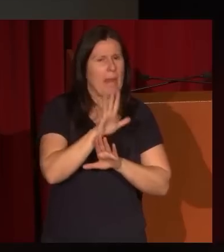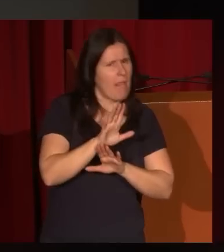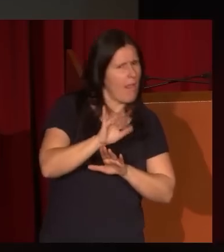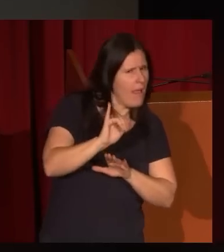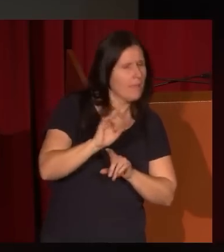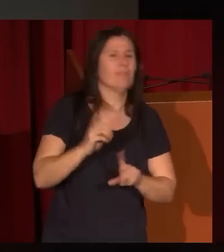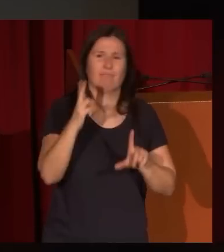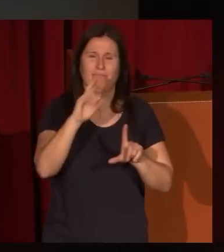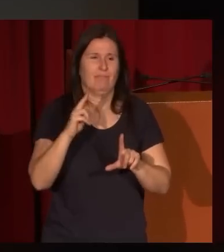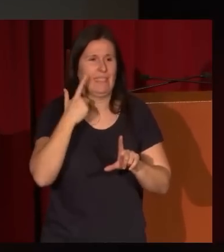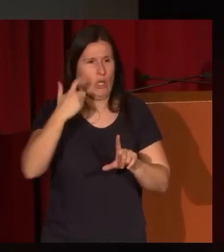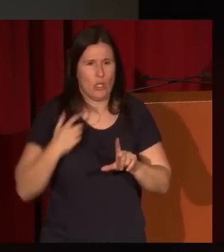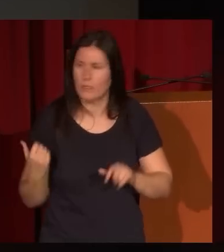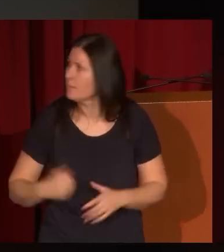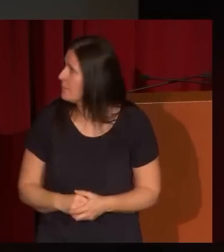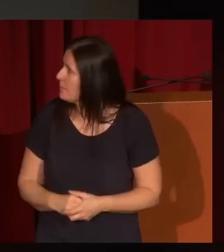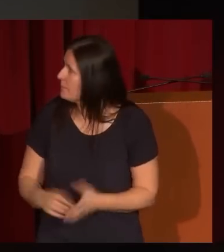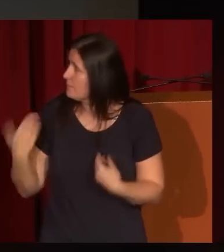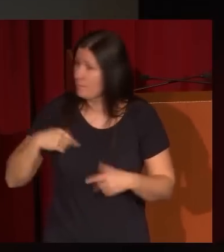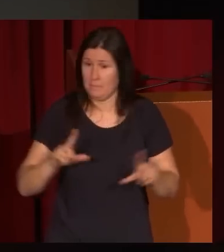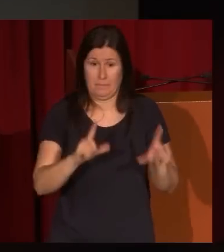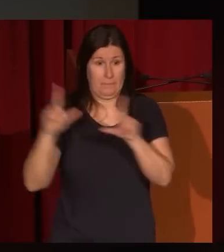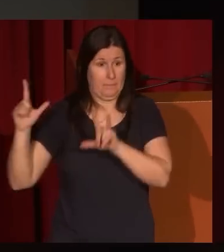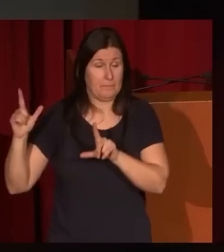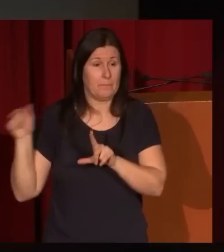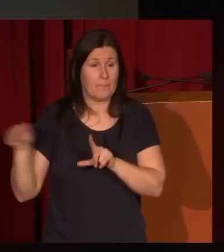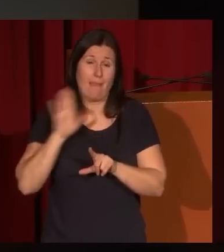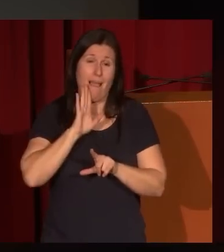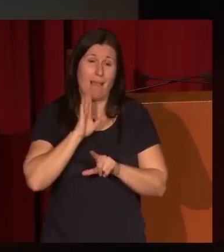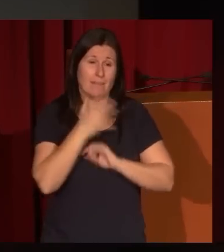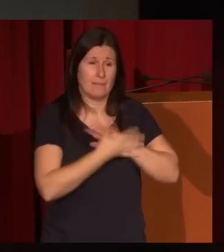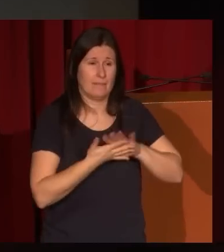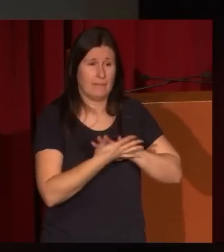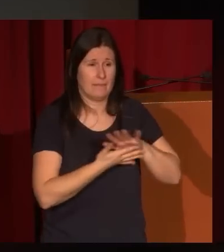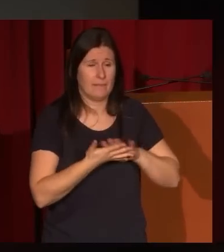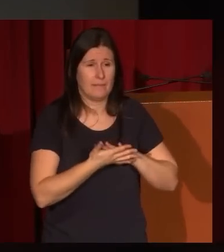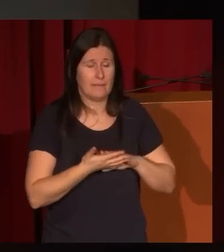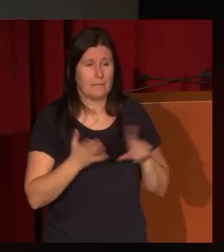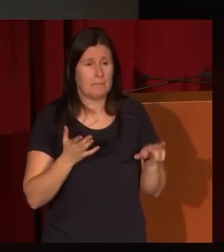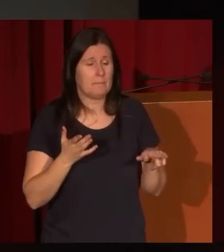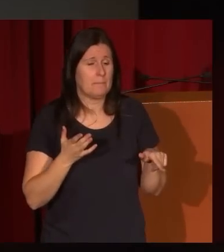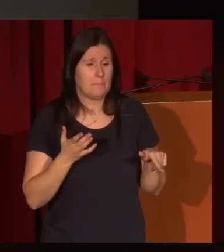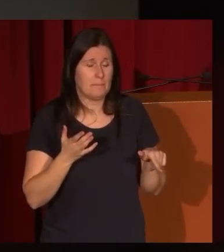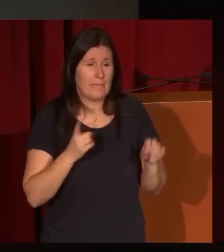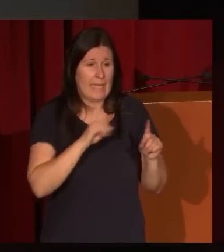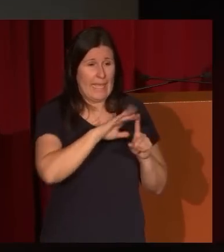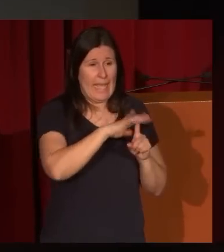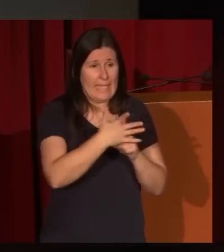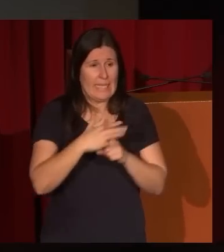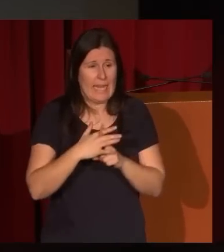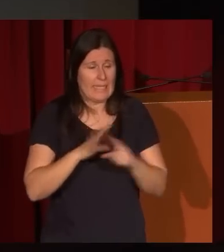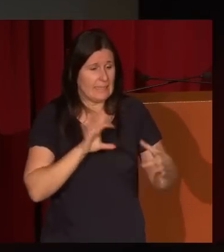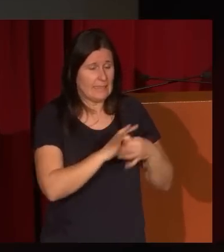con esto. Y llegamos a este cuadro, ¿recuerdan lo que les decía antes en esas escenas